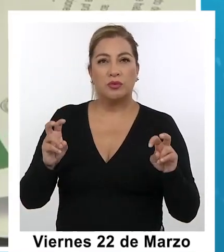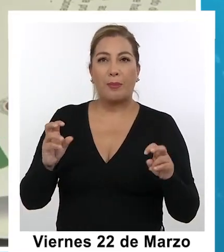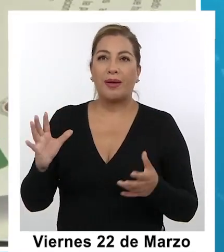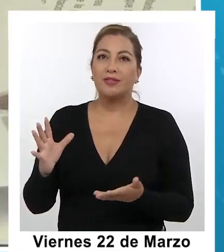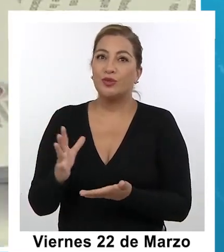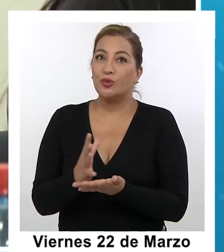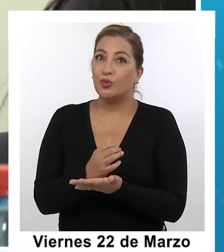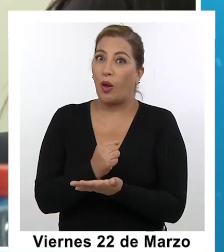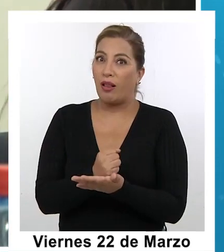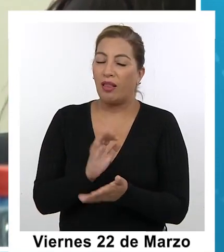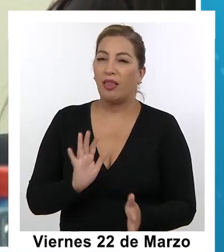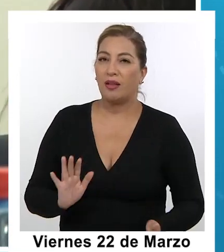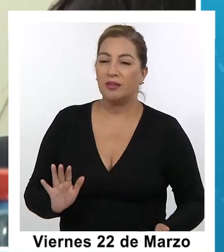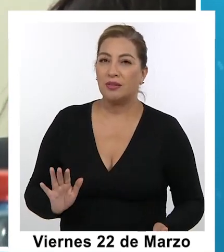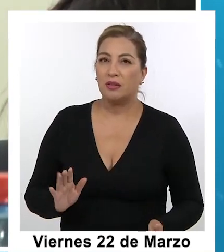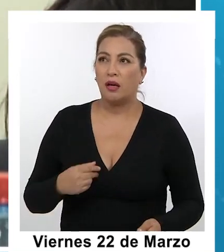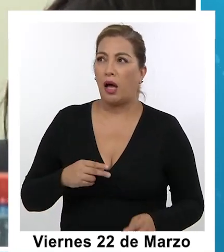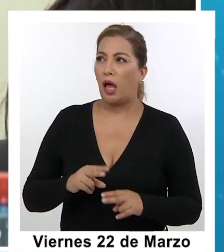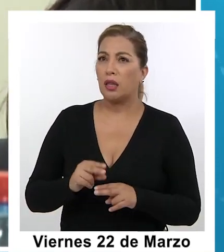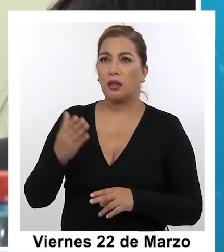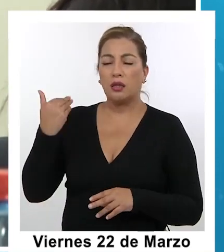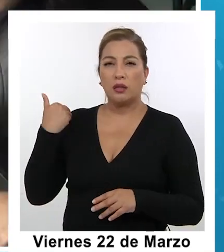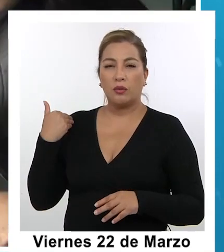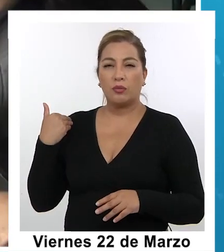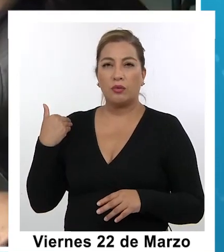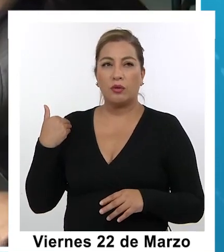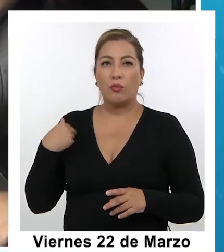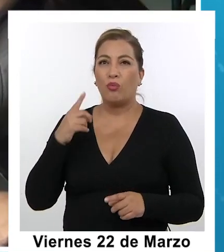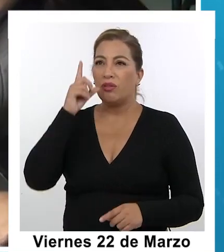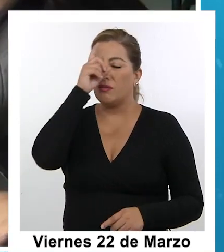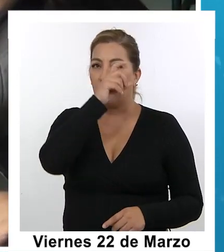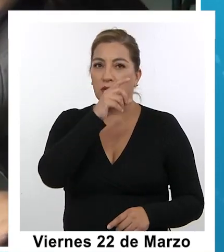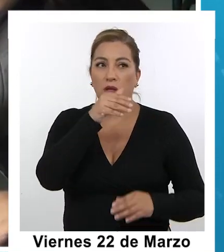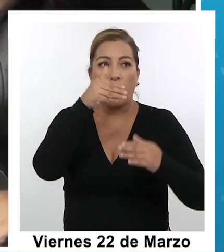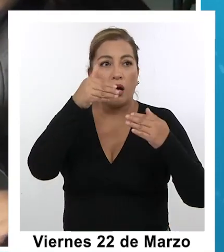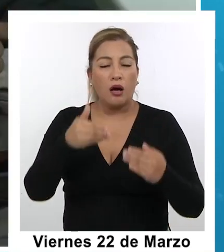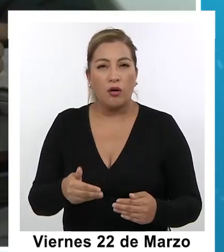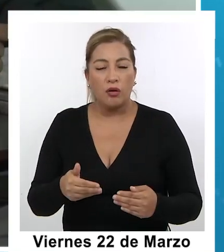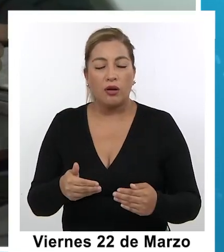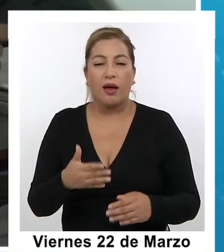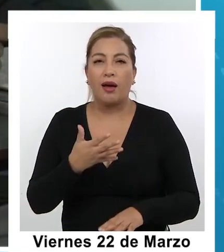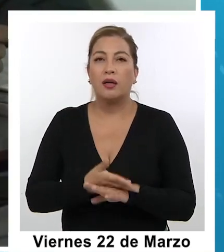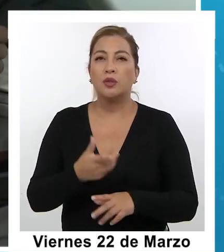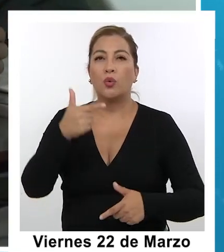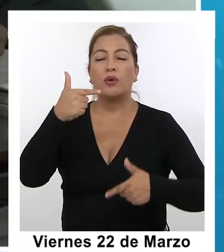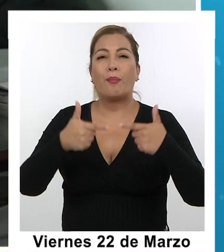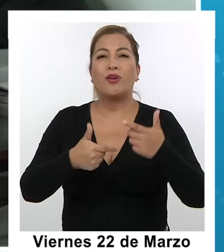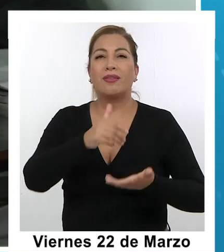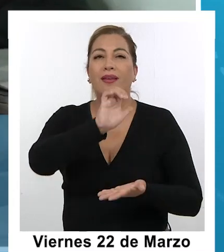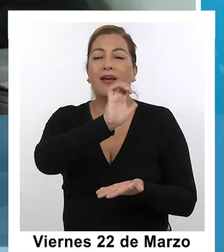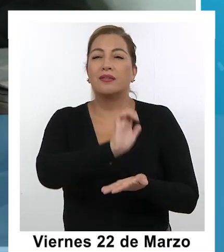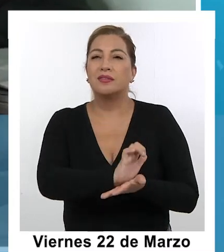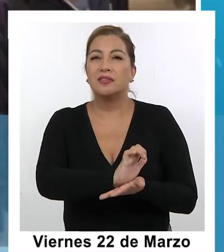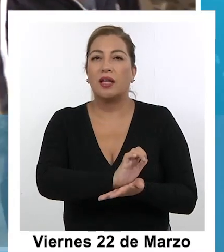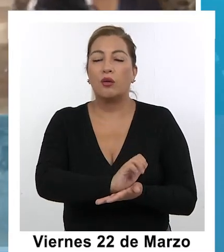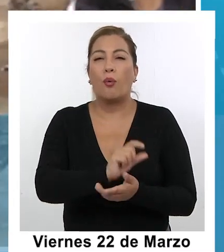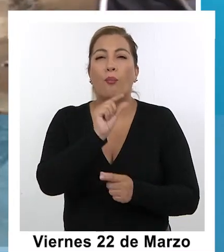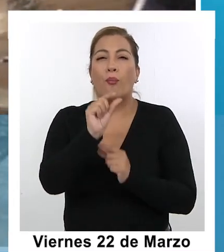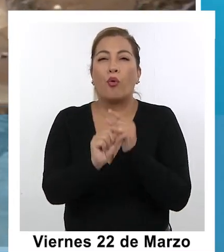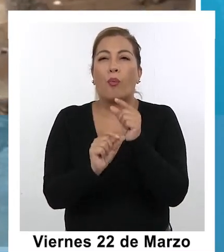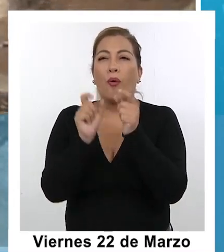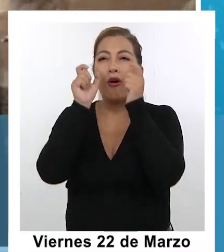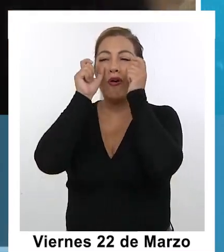que que la verdad es que antiguamente fue muy complejo y hoy día hay una política de estado que lo de regulando